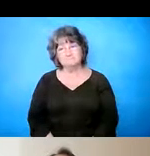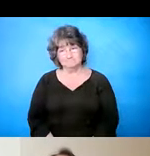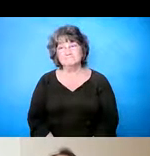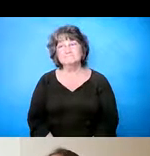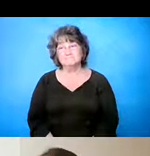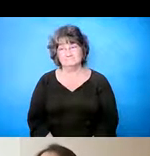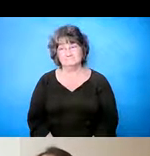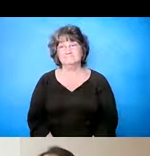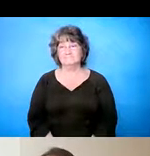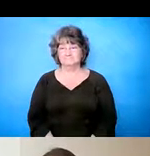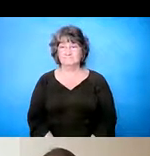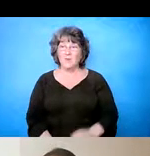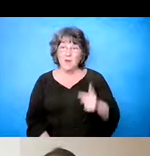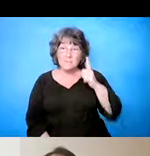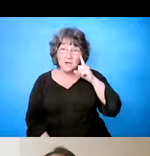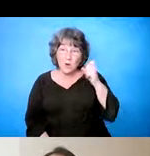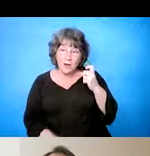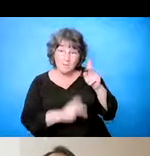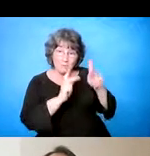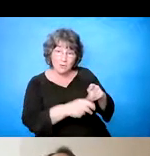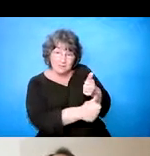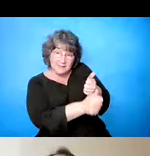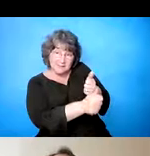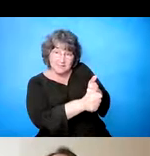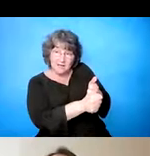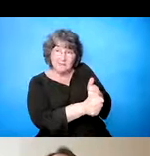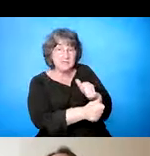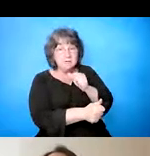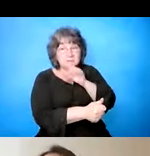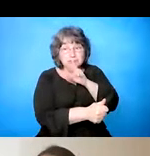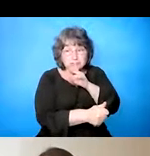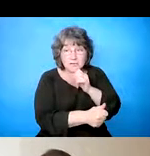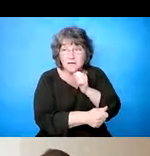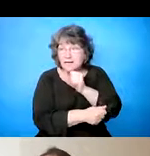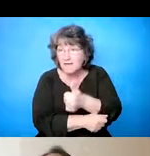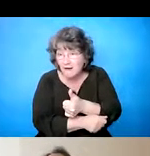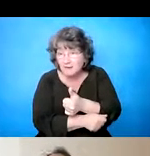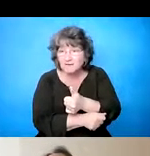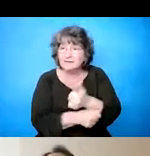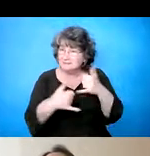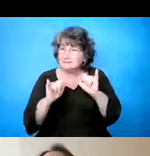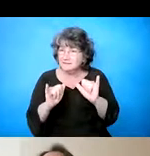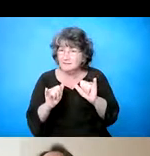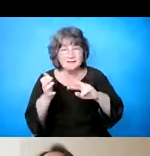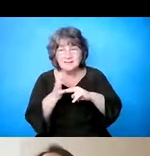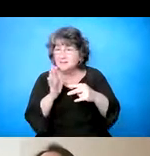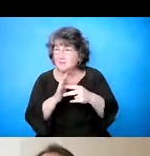porque alguien no es verbal, no quiere decir que están bien.